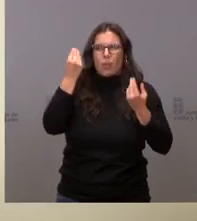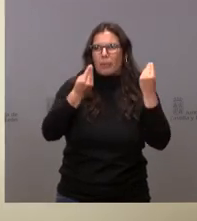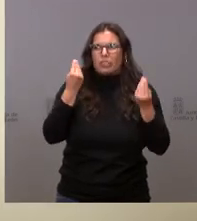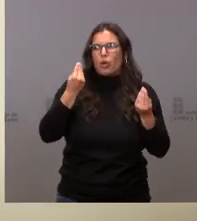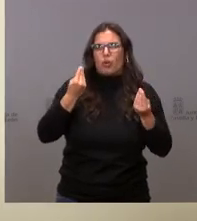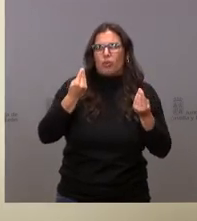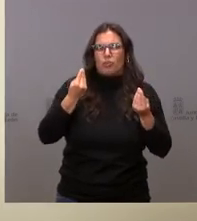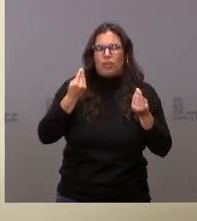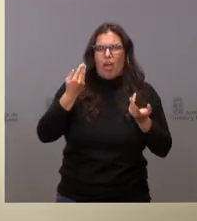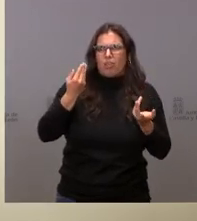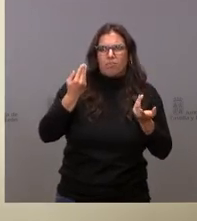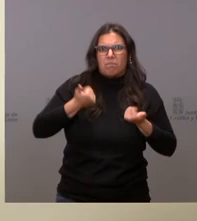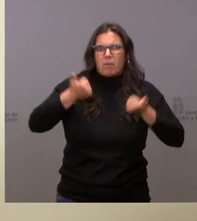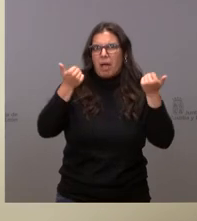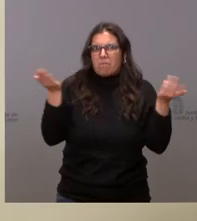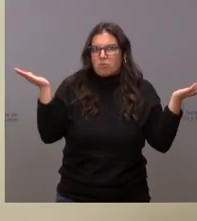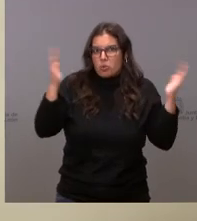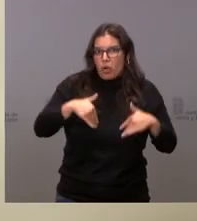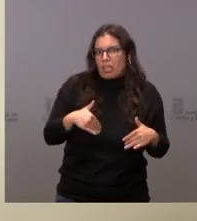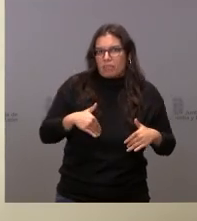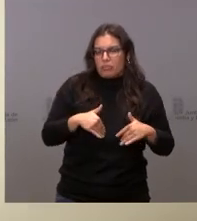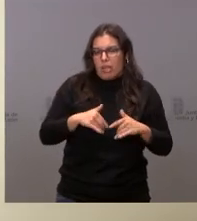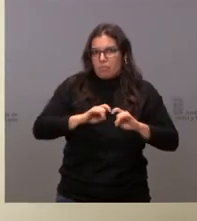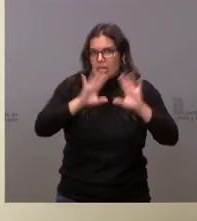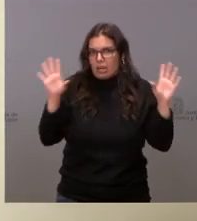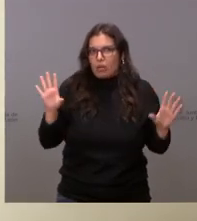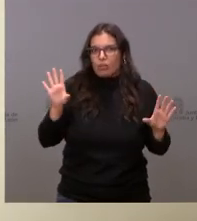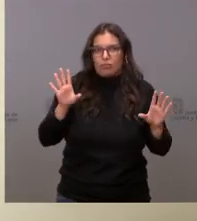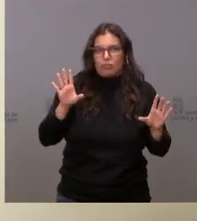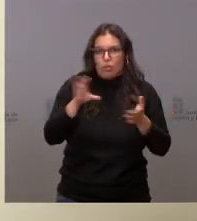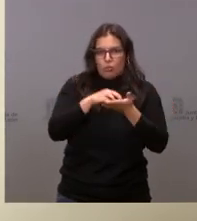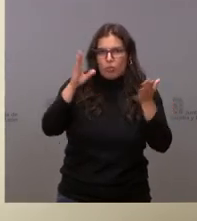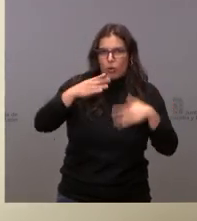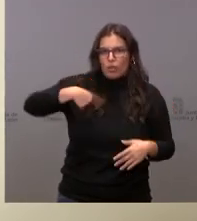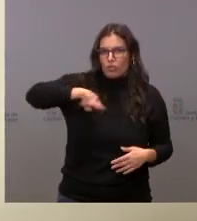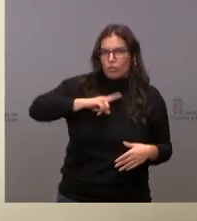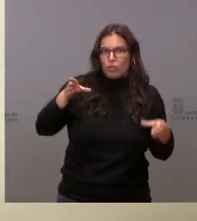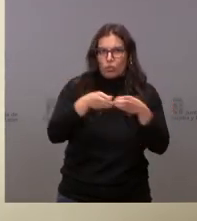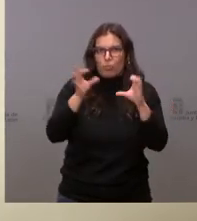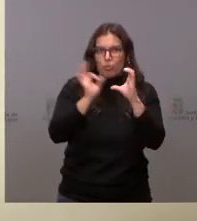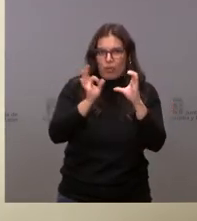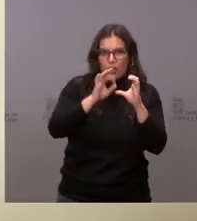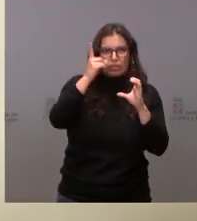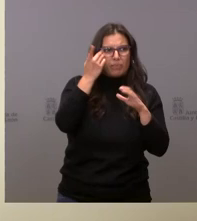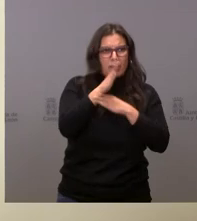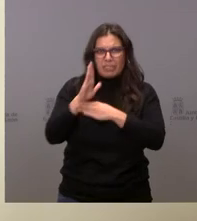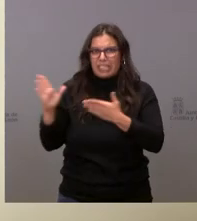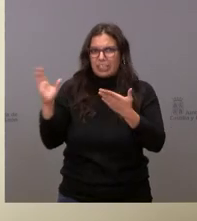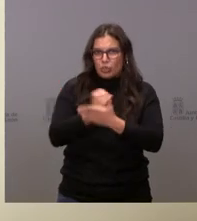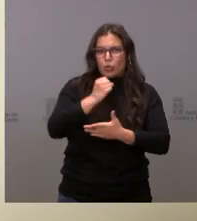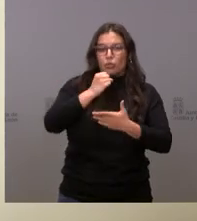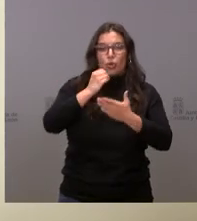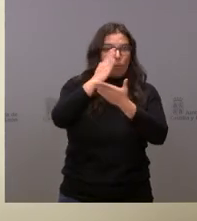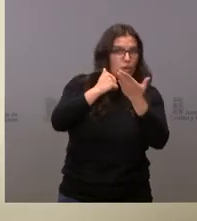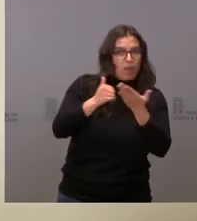más allá no hay ninguna duda insisto que el partido y que todos sus representantes institucionales en la comunidad y en la provincia